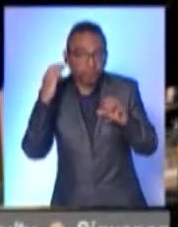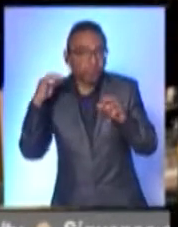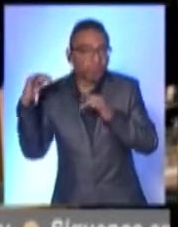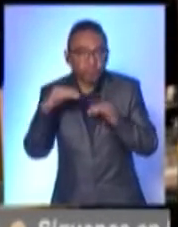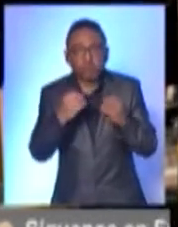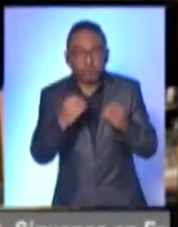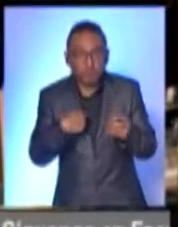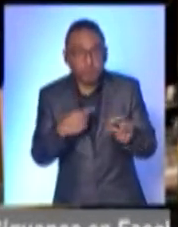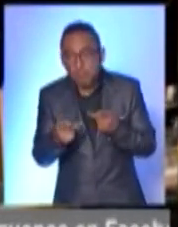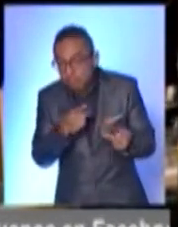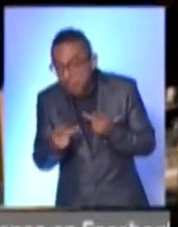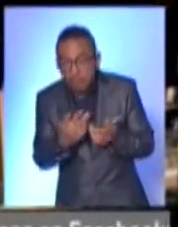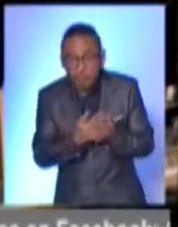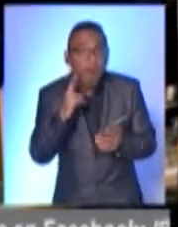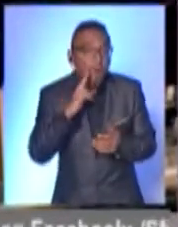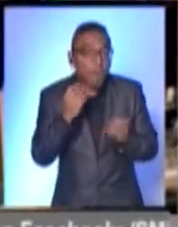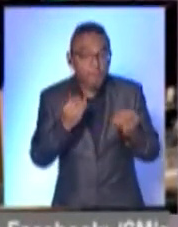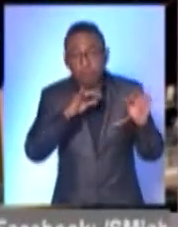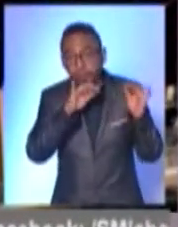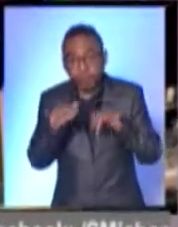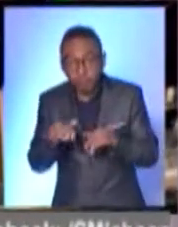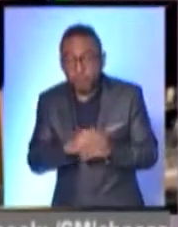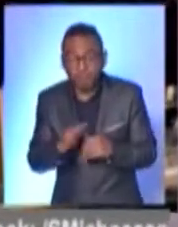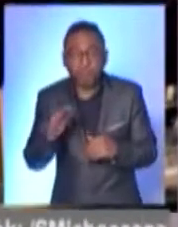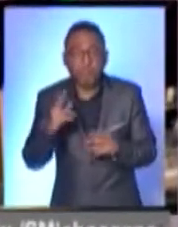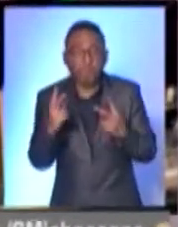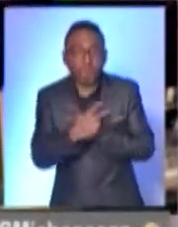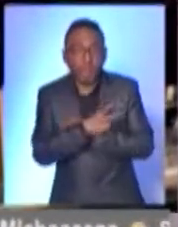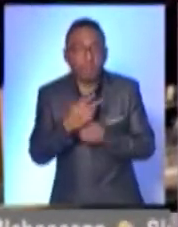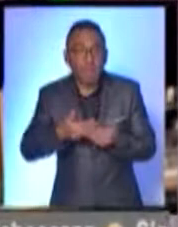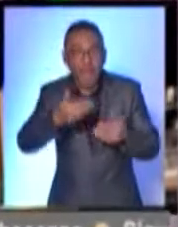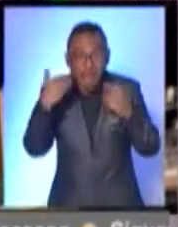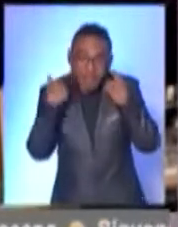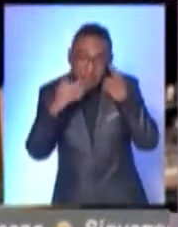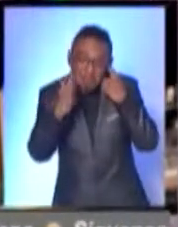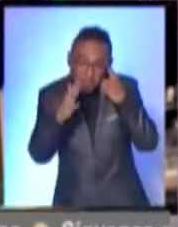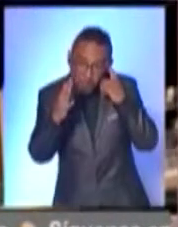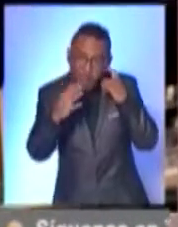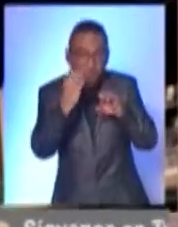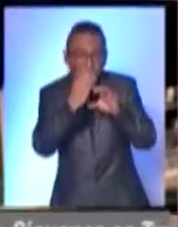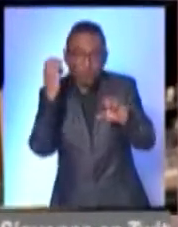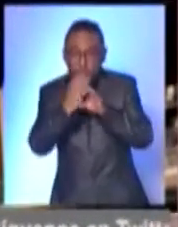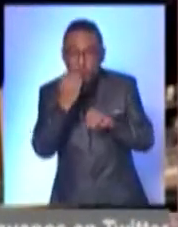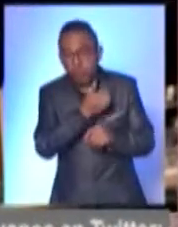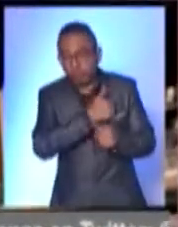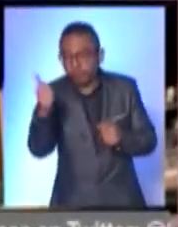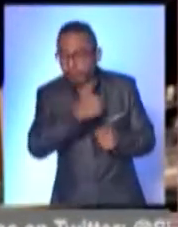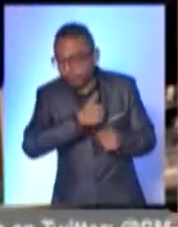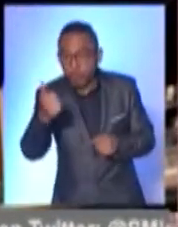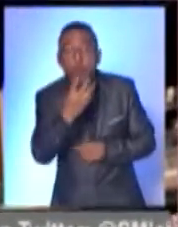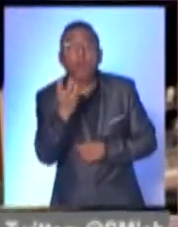espera y preparados a que si hay un poco más de afluencia. Antes del periodo vacacional eran 400 corridas diarias y ahora son 500.